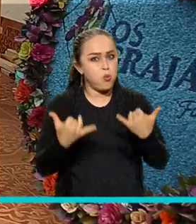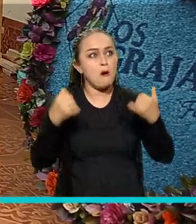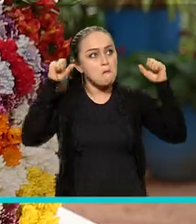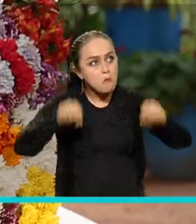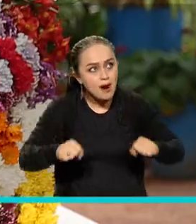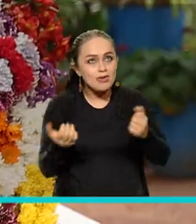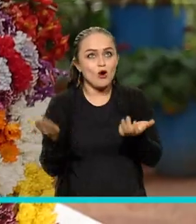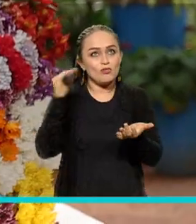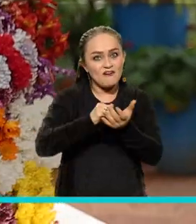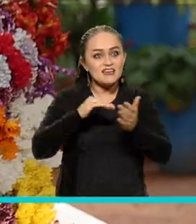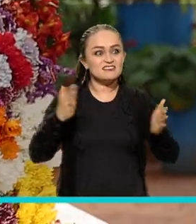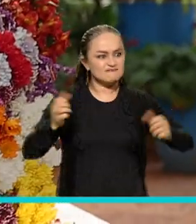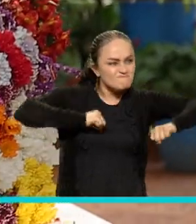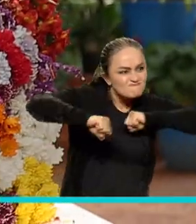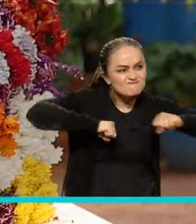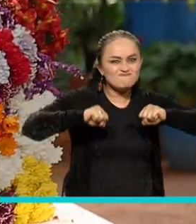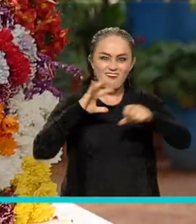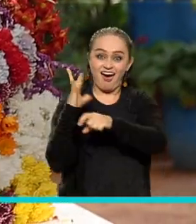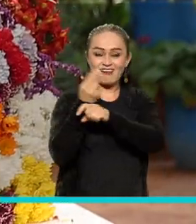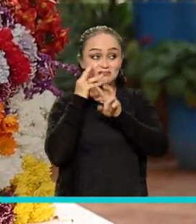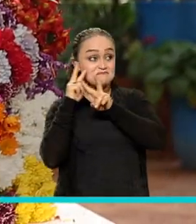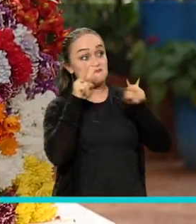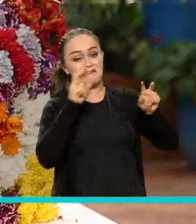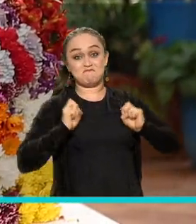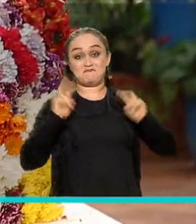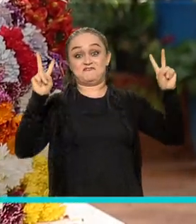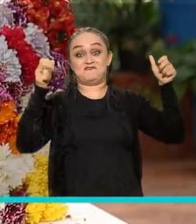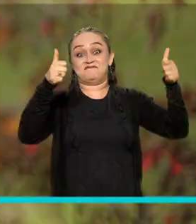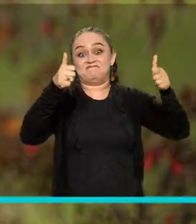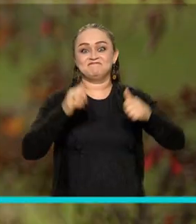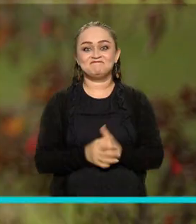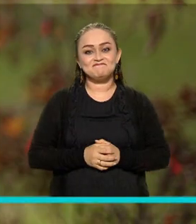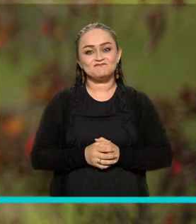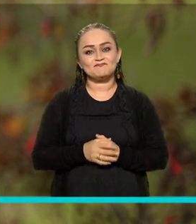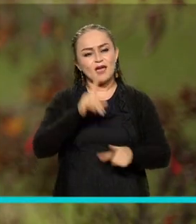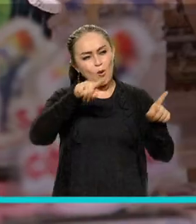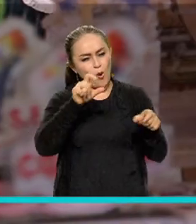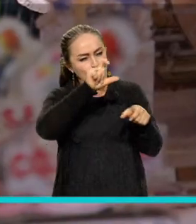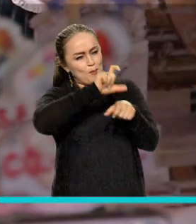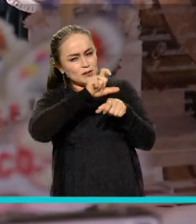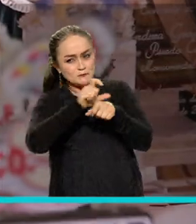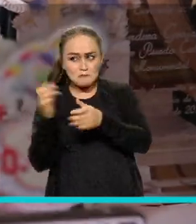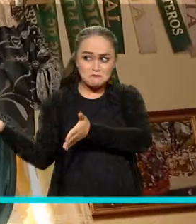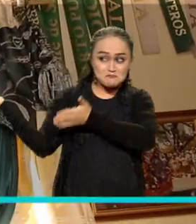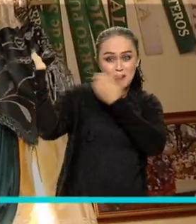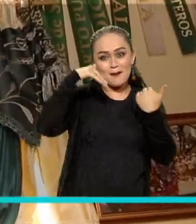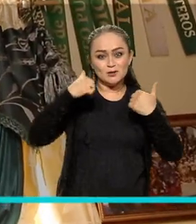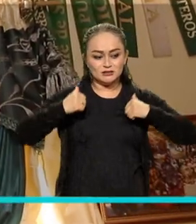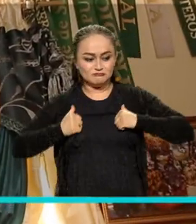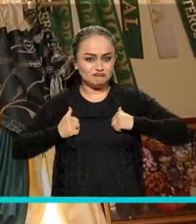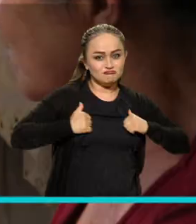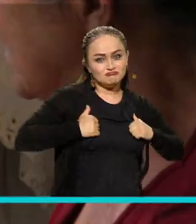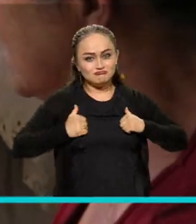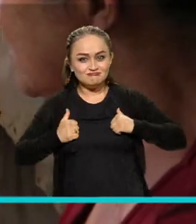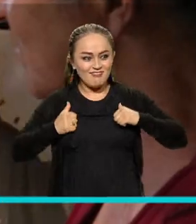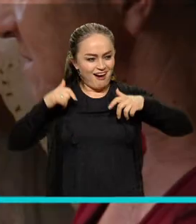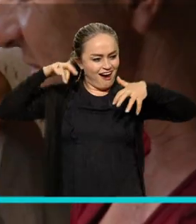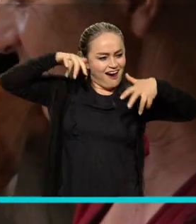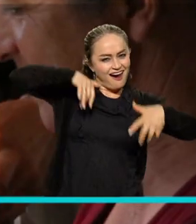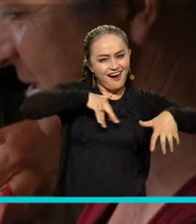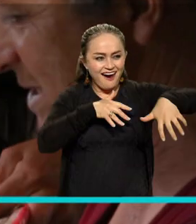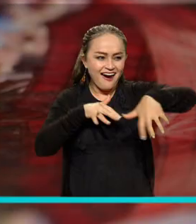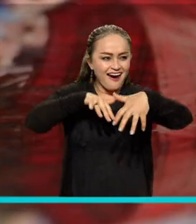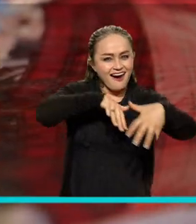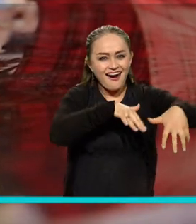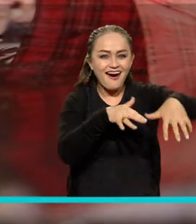y podamos, digamos, como vivir el arte más en vivo. Cuando nos reunimos ya en la corporación y nos dicen que vamos a bajar con nuestras silletas a la ciudad,